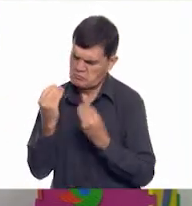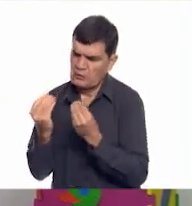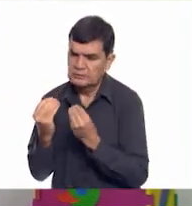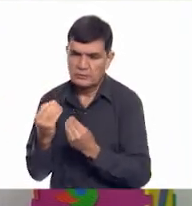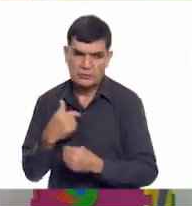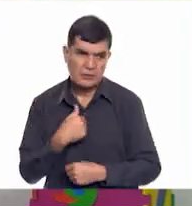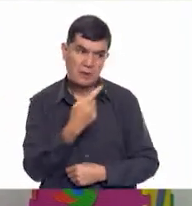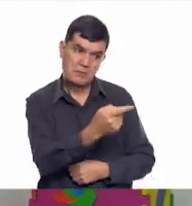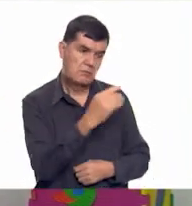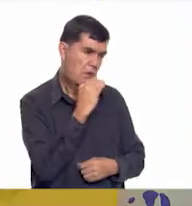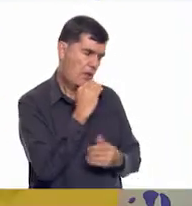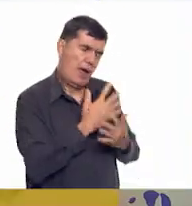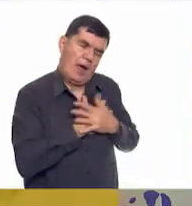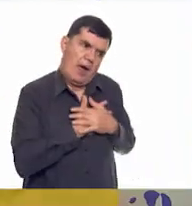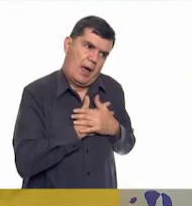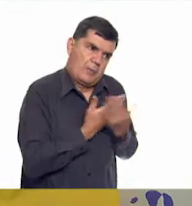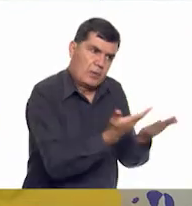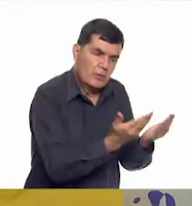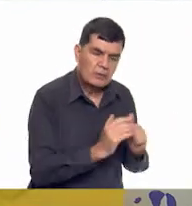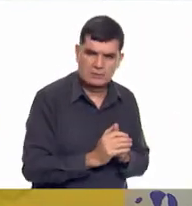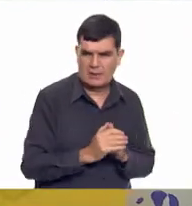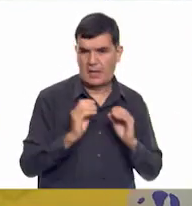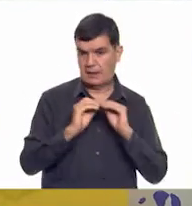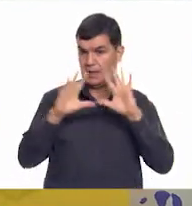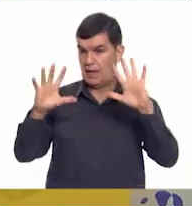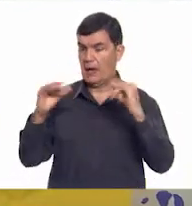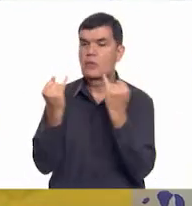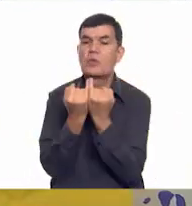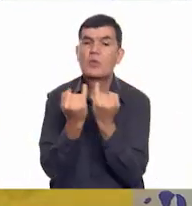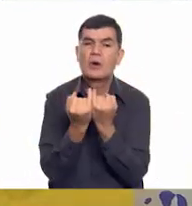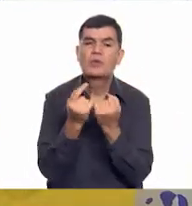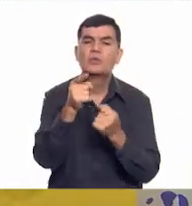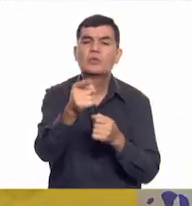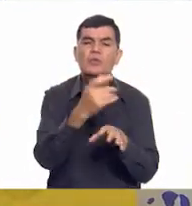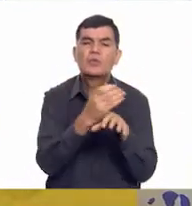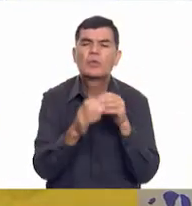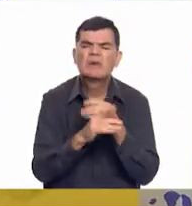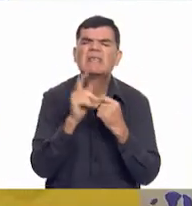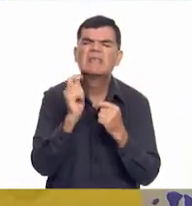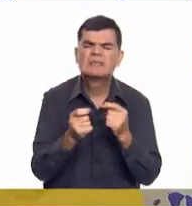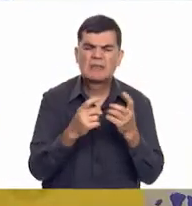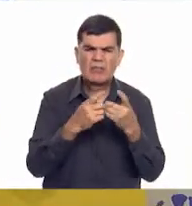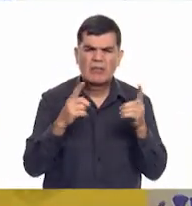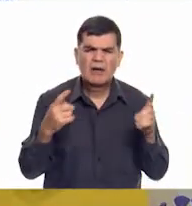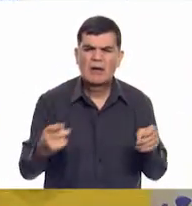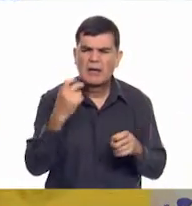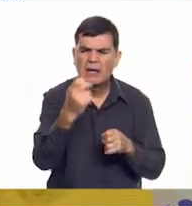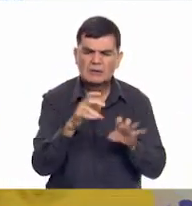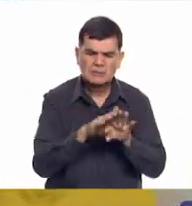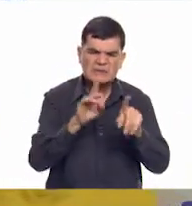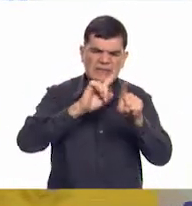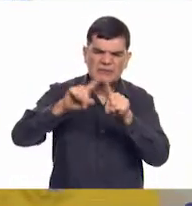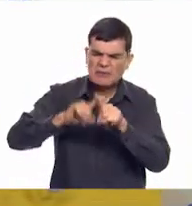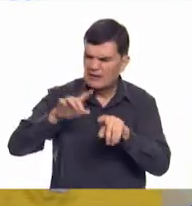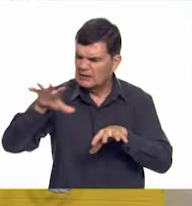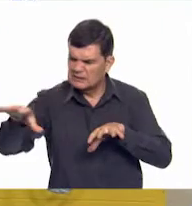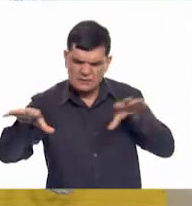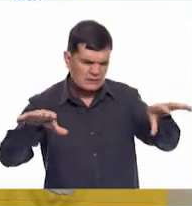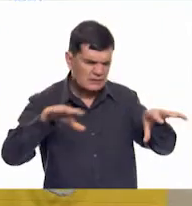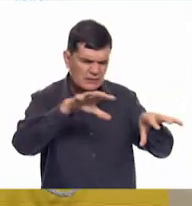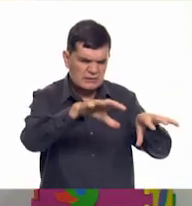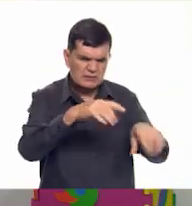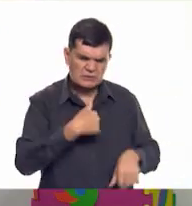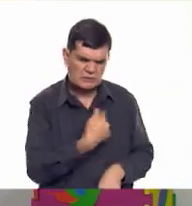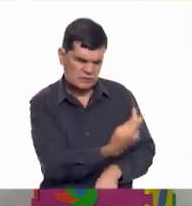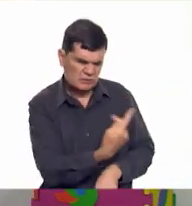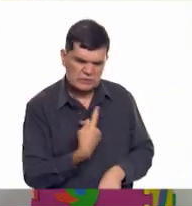a mi mamá la amo. ¡Por supuesto! ¿Y por qué motivos crees que se hayan desarrollado esas diferencias en el sentir?